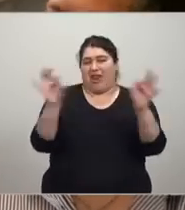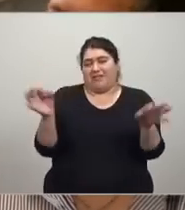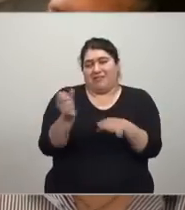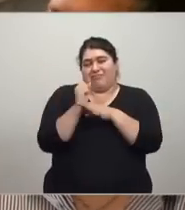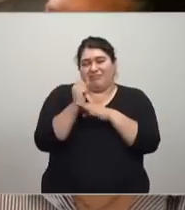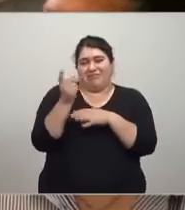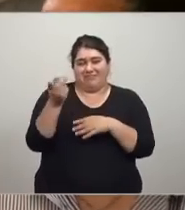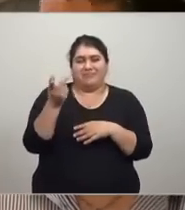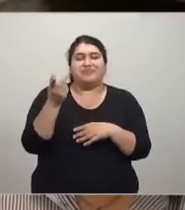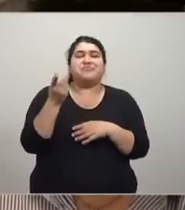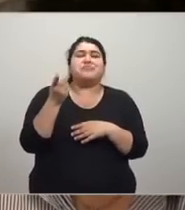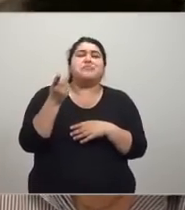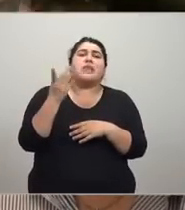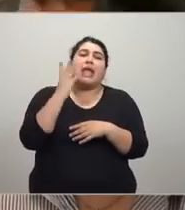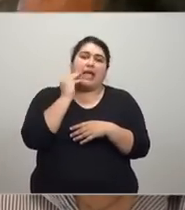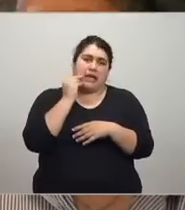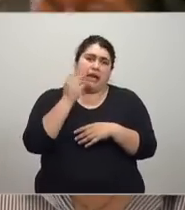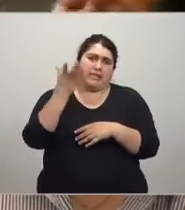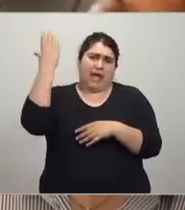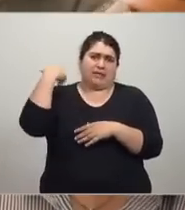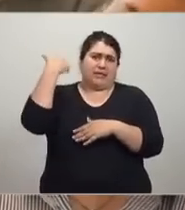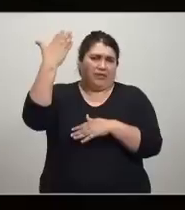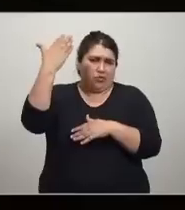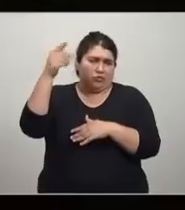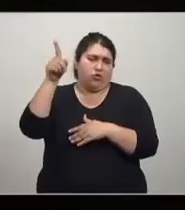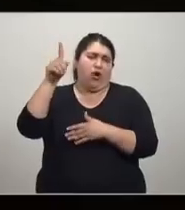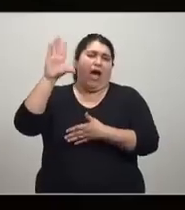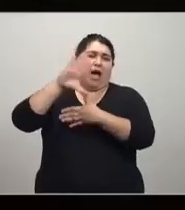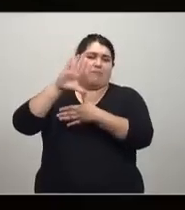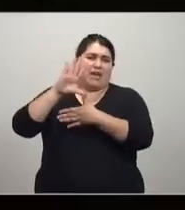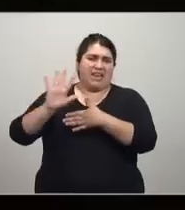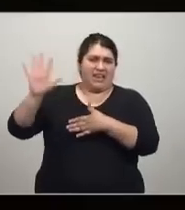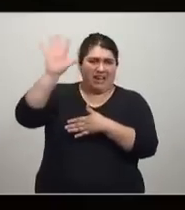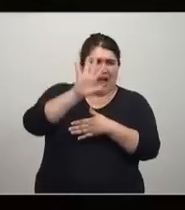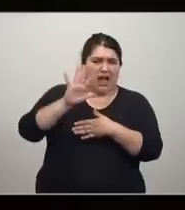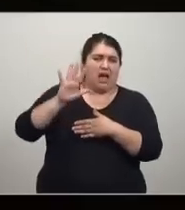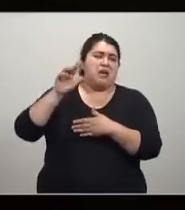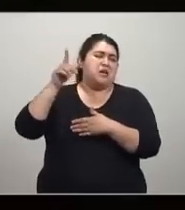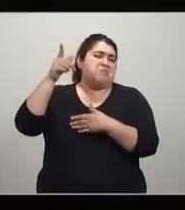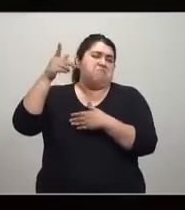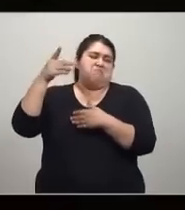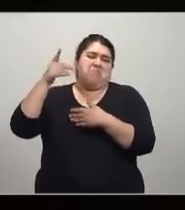artículo, primero en inglés fue un discurso para la American Association,